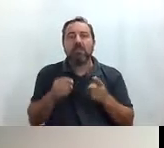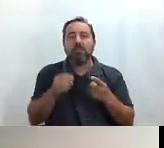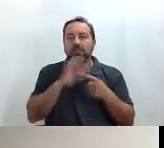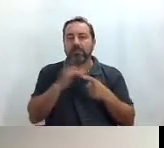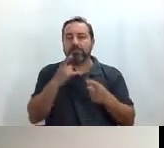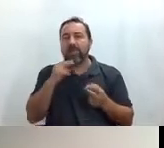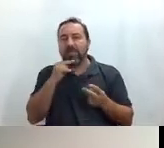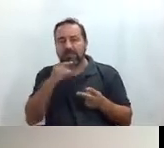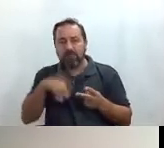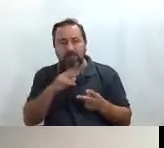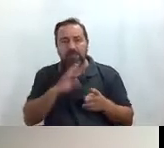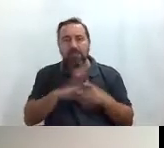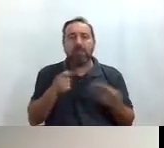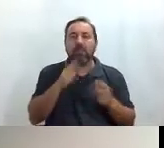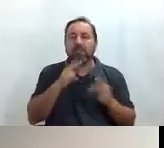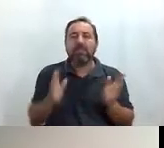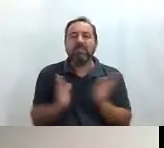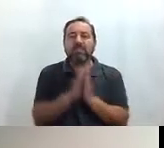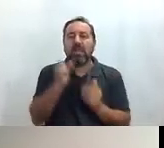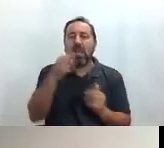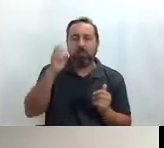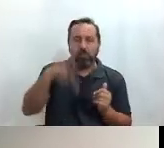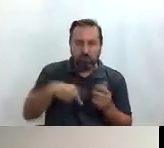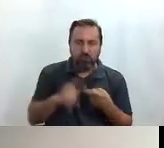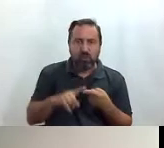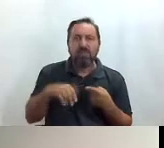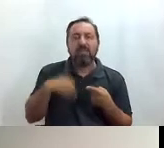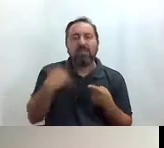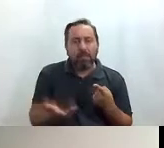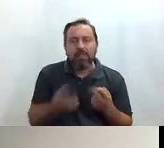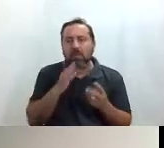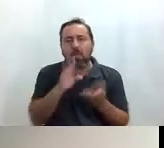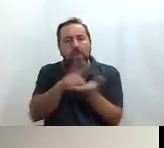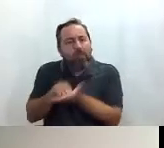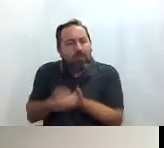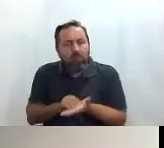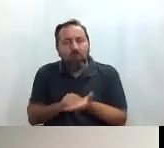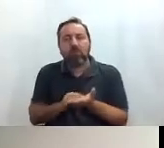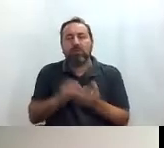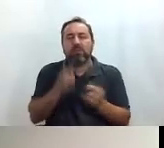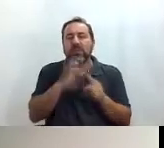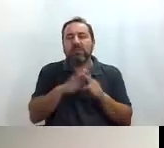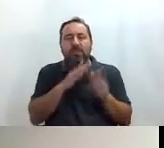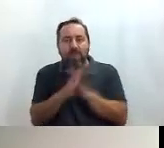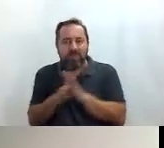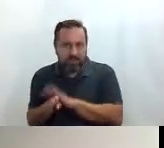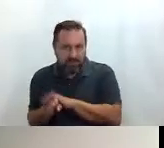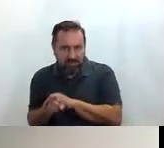mercado de San Antón, pues en el mercado de San Antón también hemos hecho toda esa recopilación de las medidas de accesibilidad.